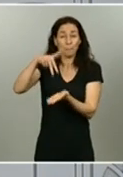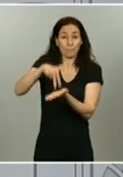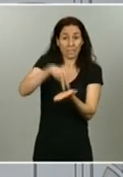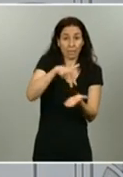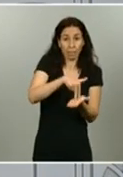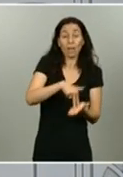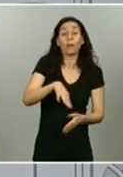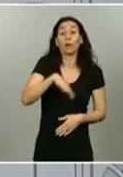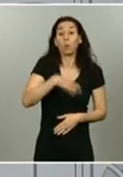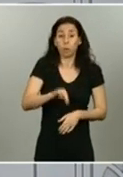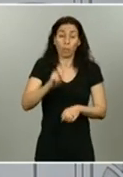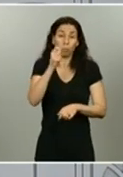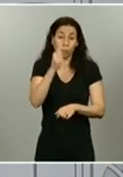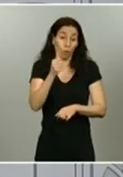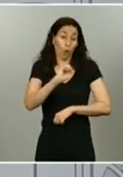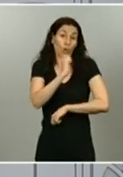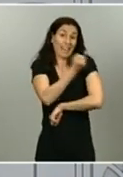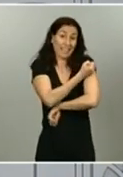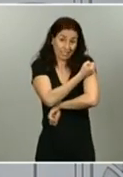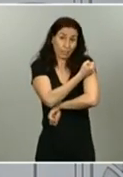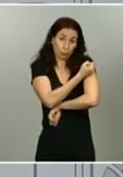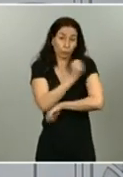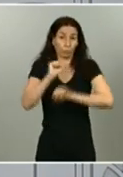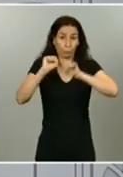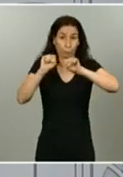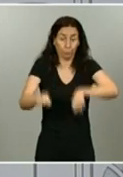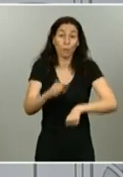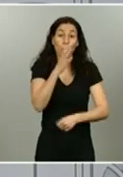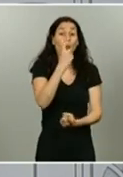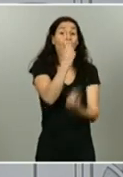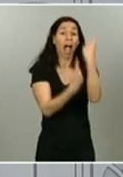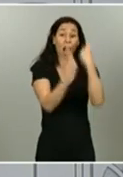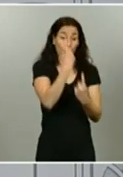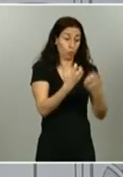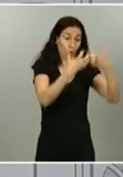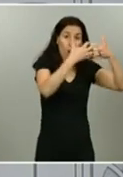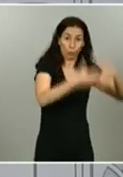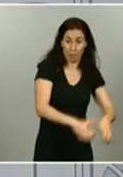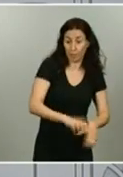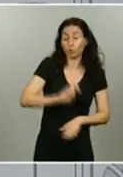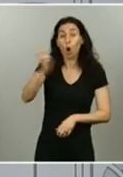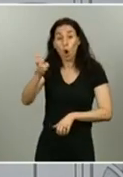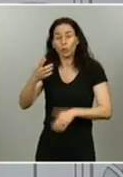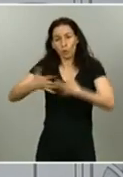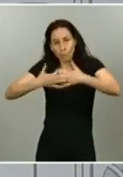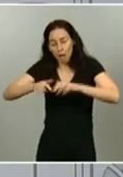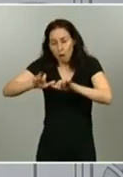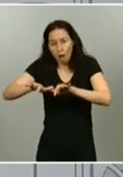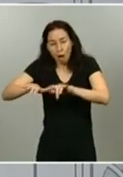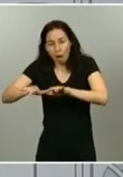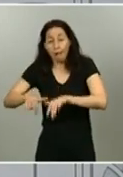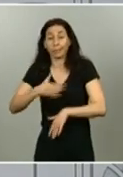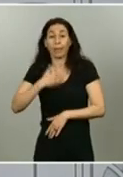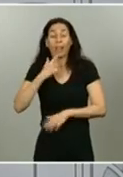registros civiles automatizados o en las bases de datos y eso ha podido suponer algún retraso en las notificaciones. Esta